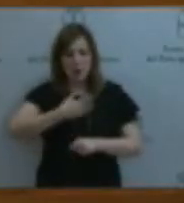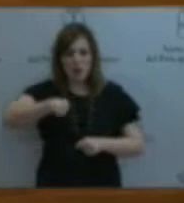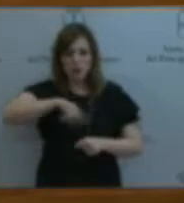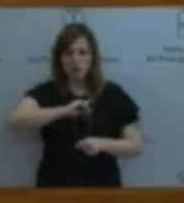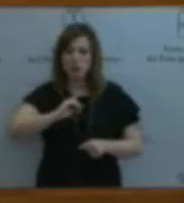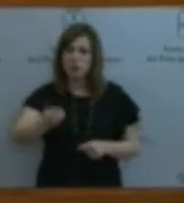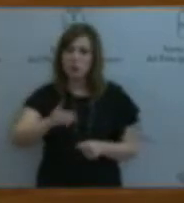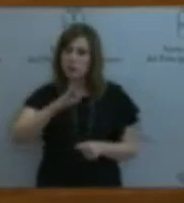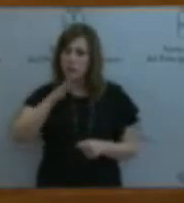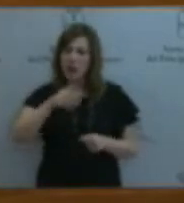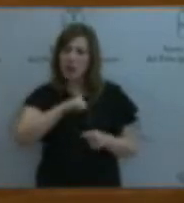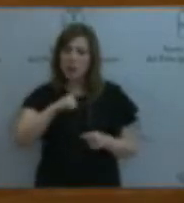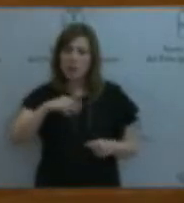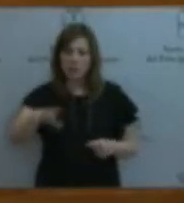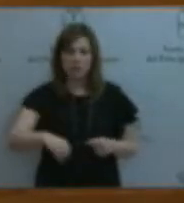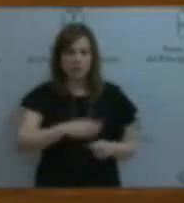privatizado,